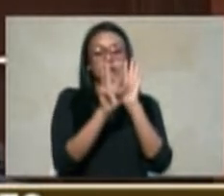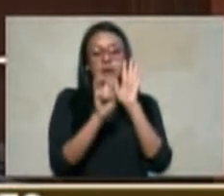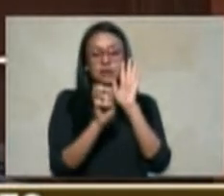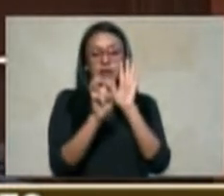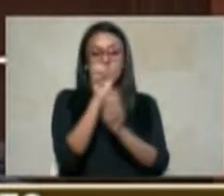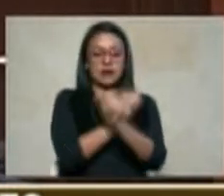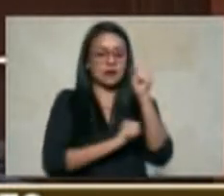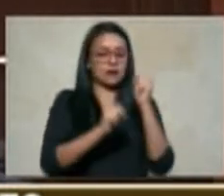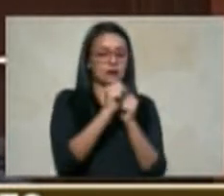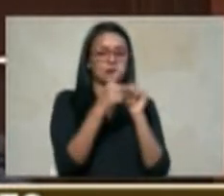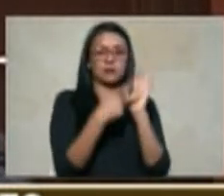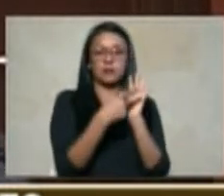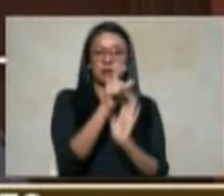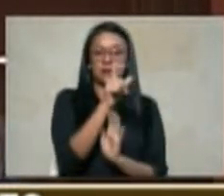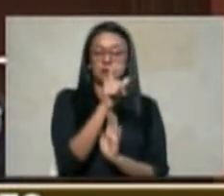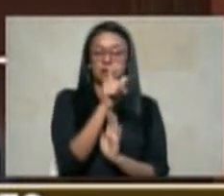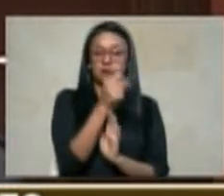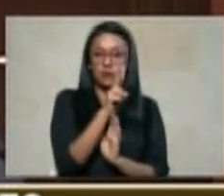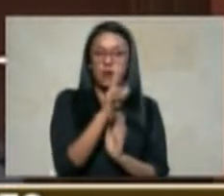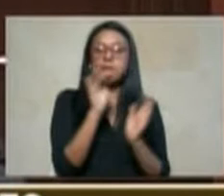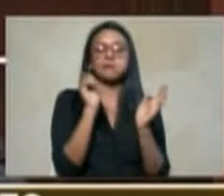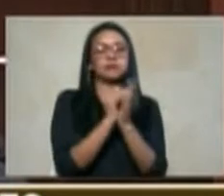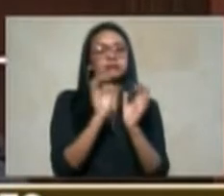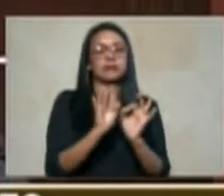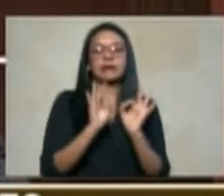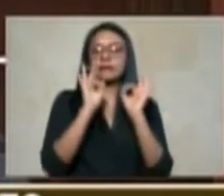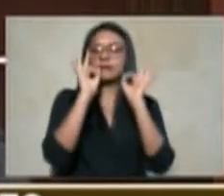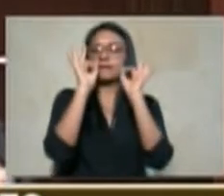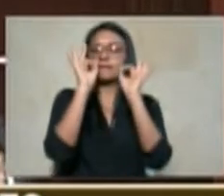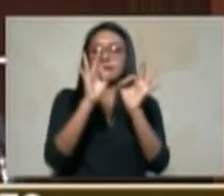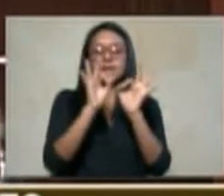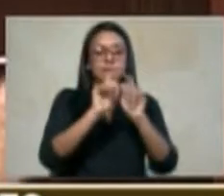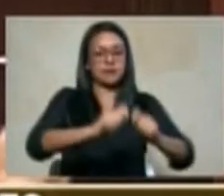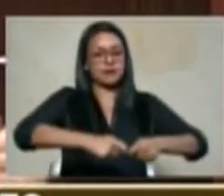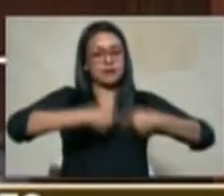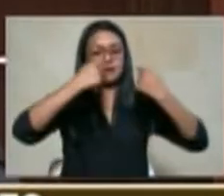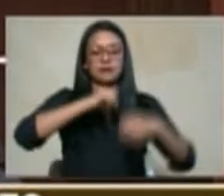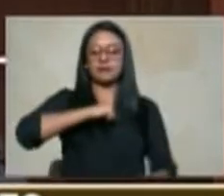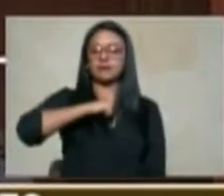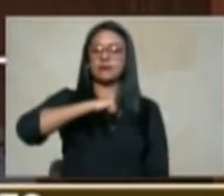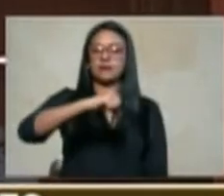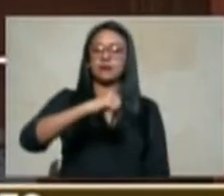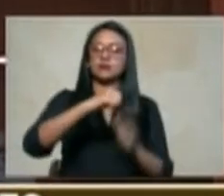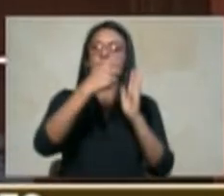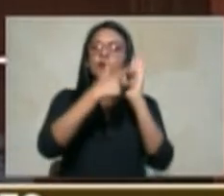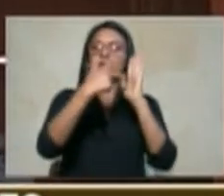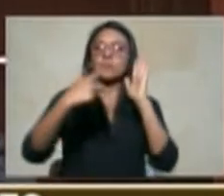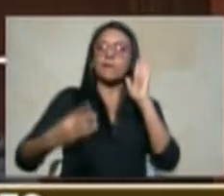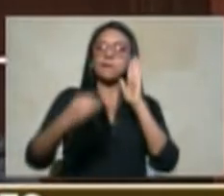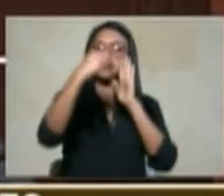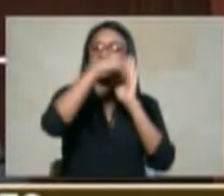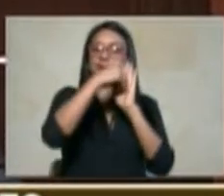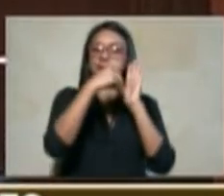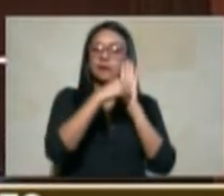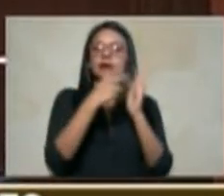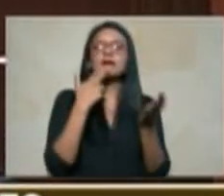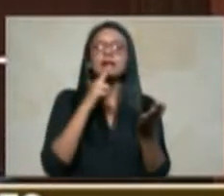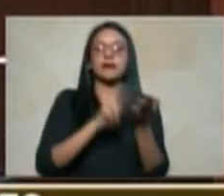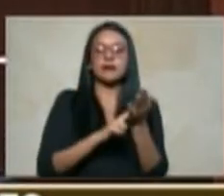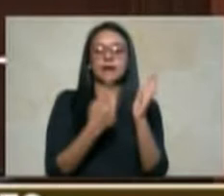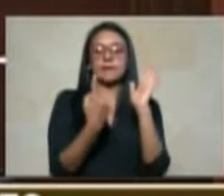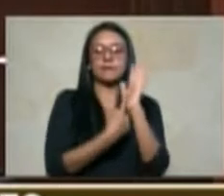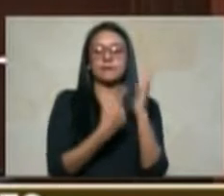plena garantía de la salvaguarda de los derechos constitucionales de la carta de 1991 en tal virtud